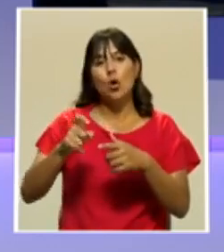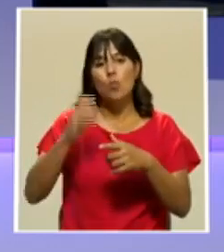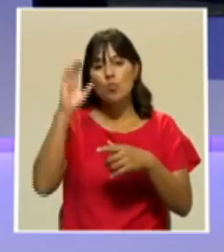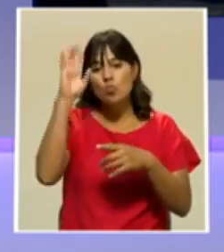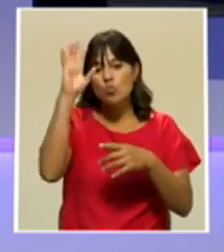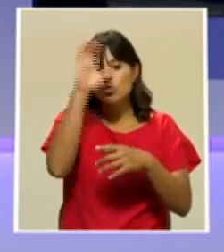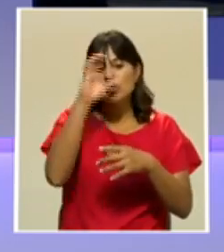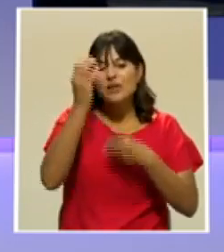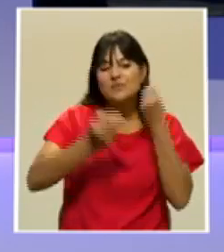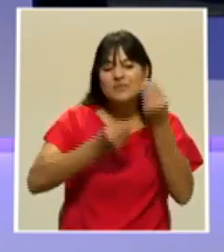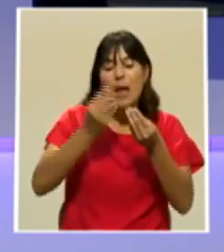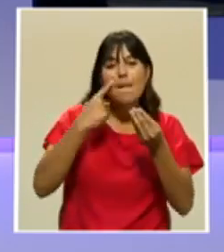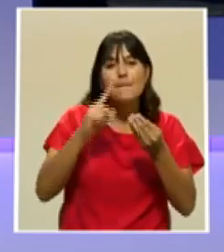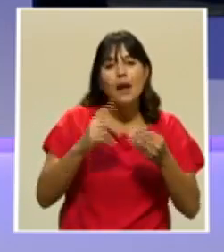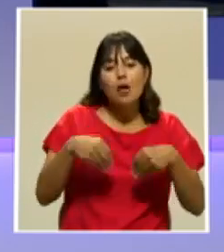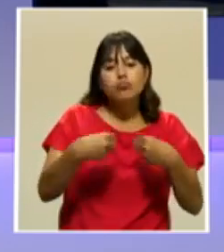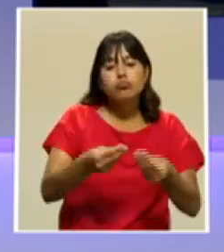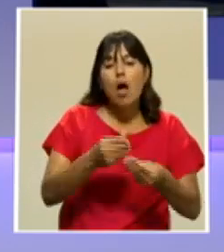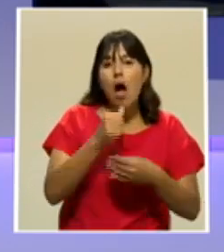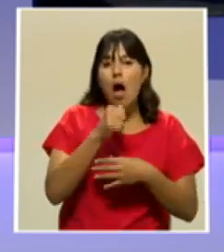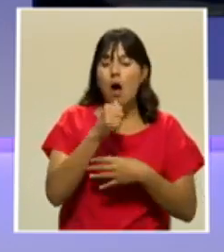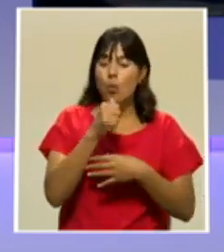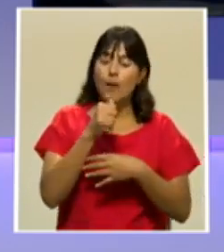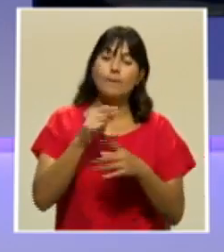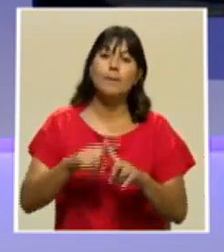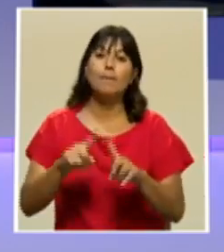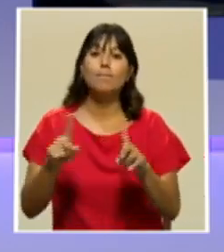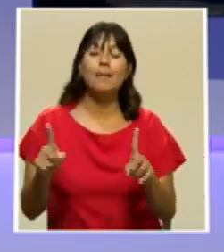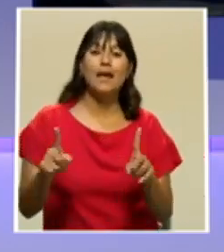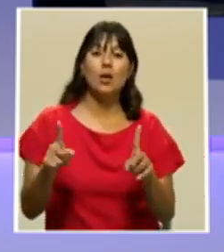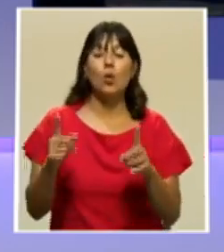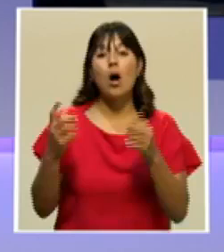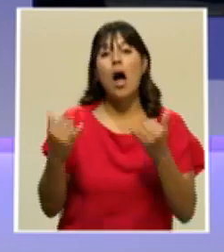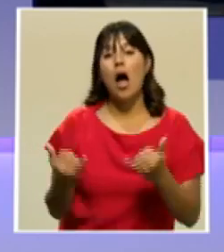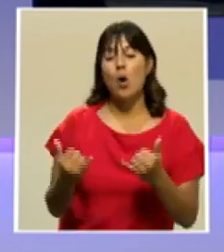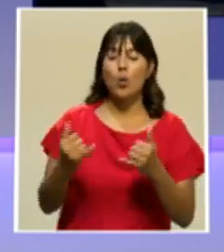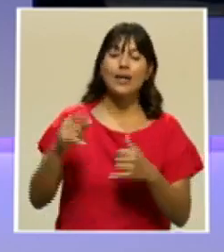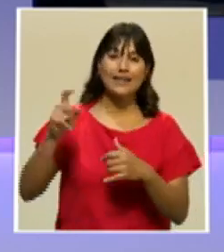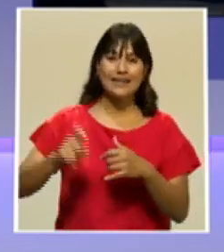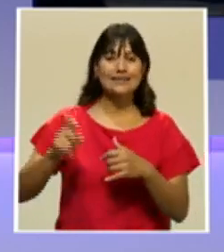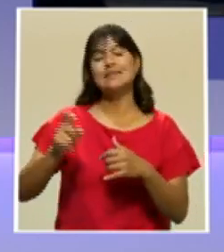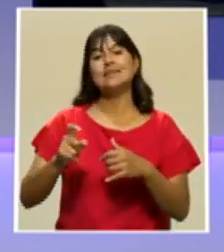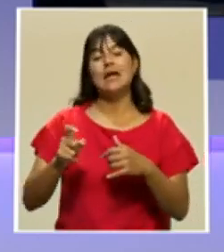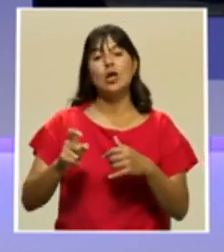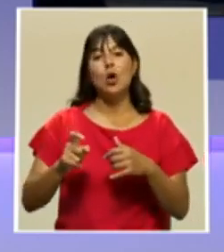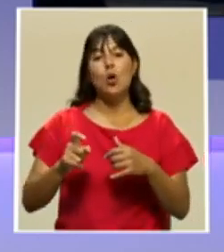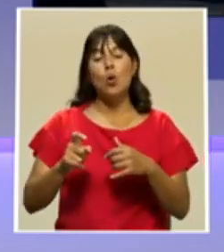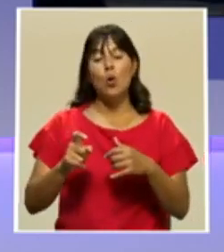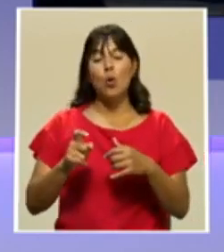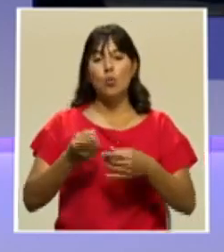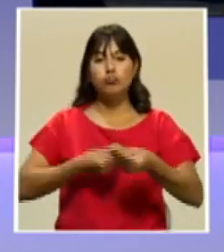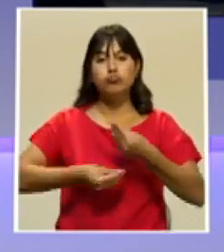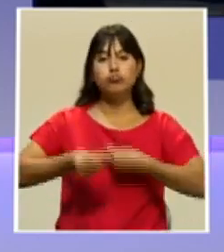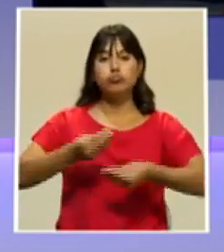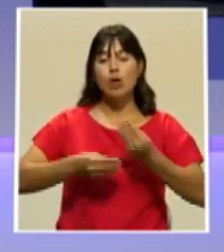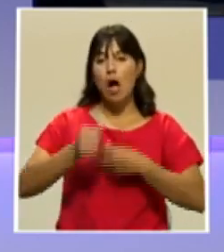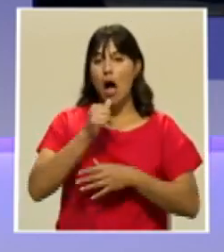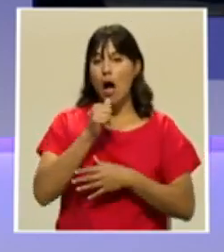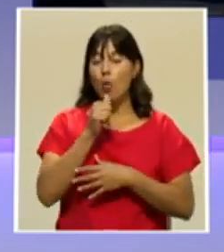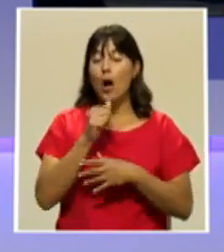los canales del manglar, pero tierra adentro porque tienen que bombear esa agua. Y ahora sí el país necesita